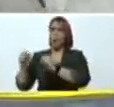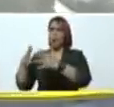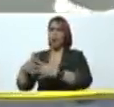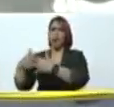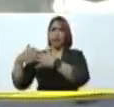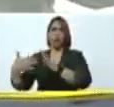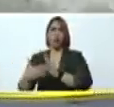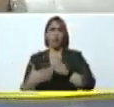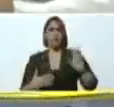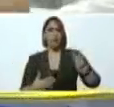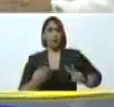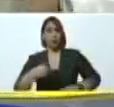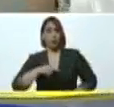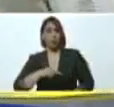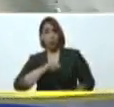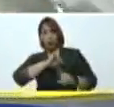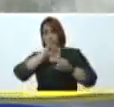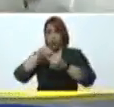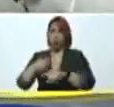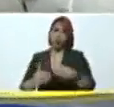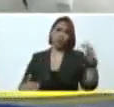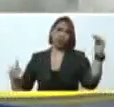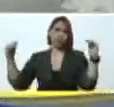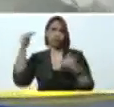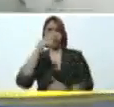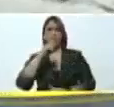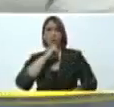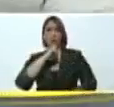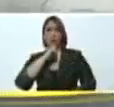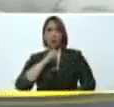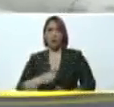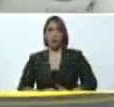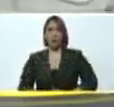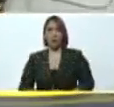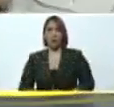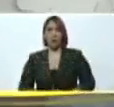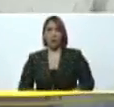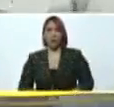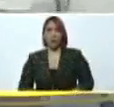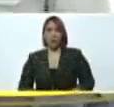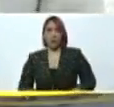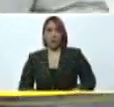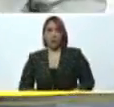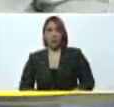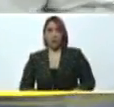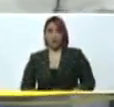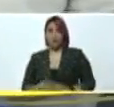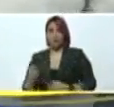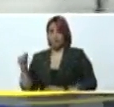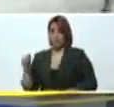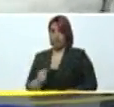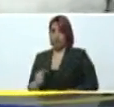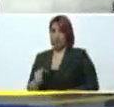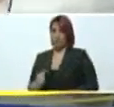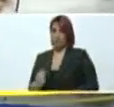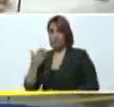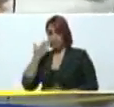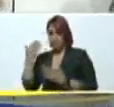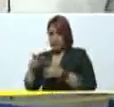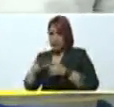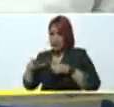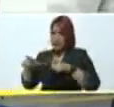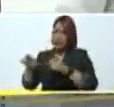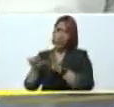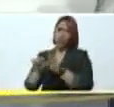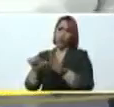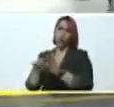Vamos remontando la cuesta y superando las dificultades. Adelante. Correcto. En este sitio donde